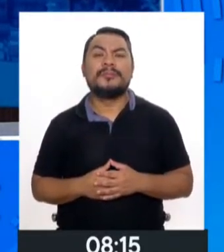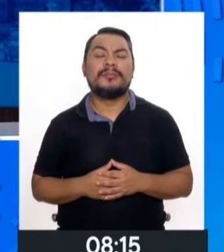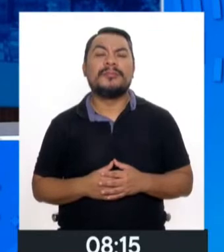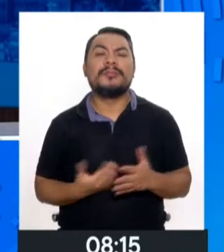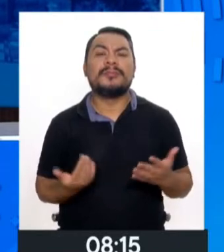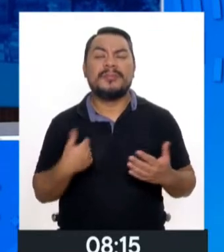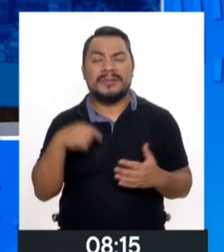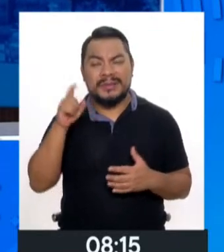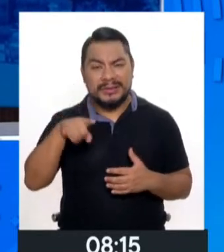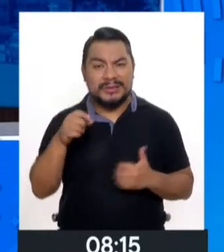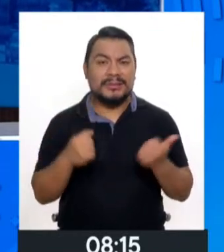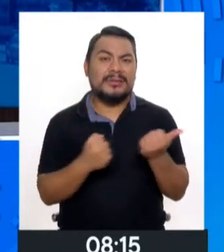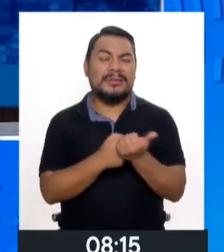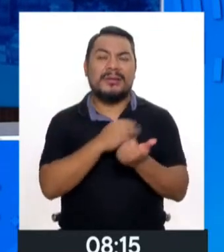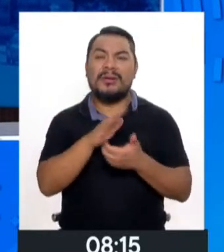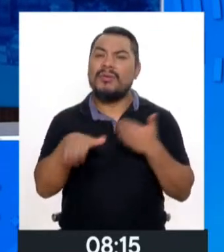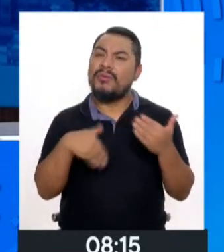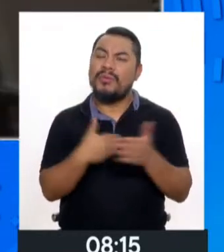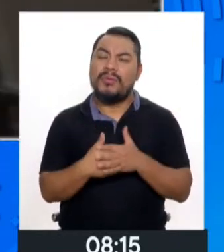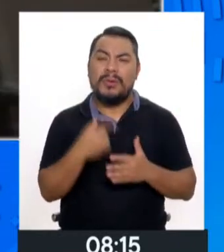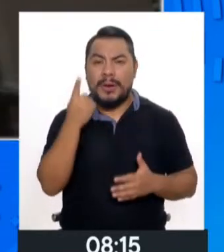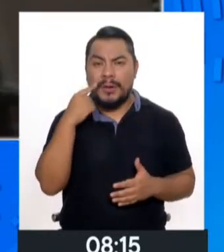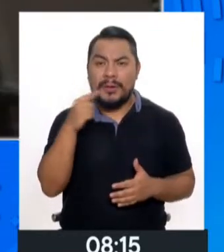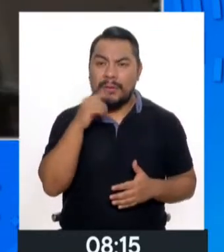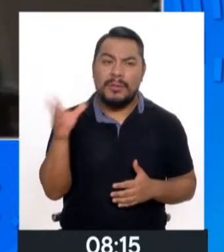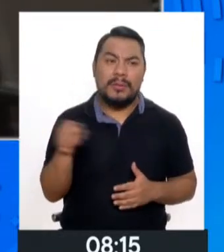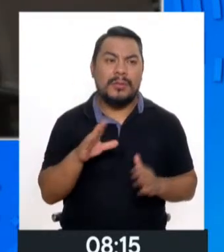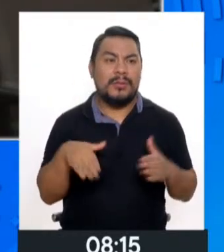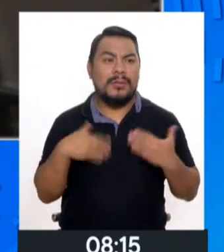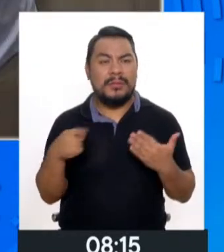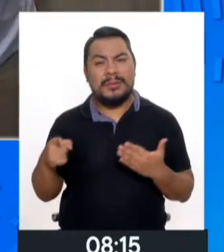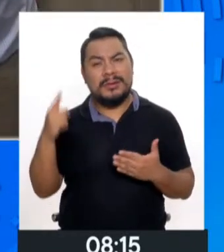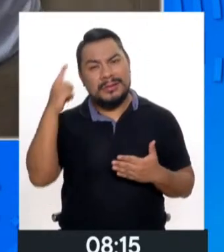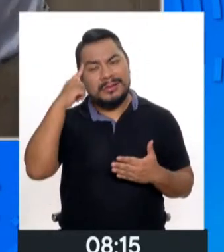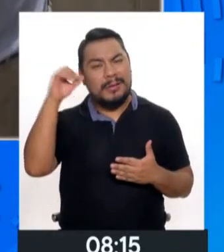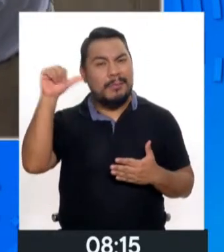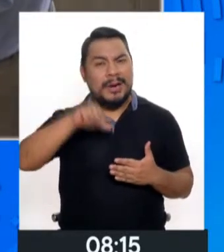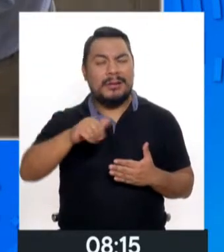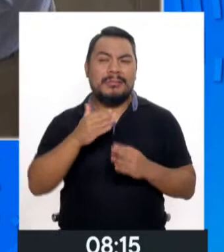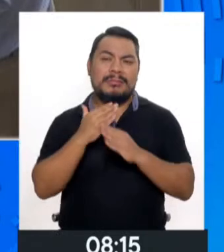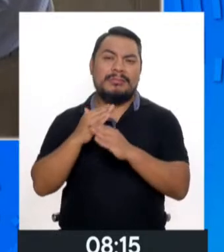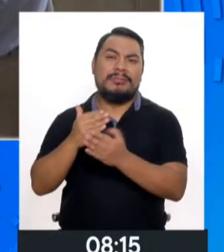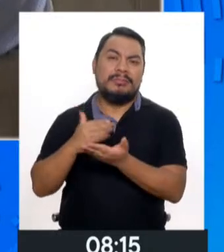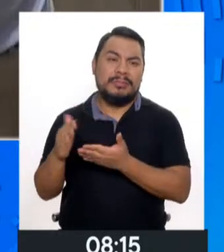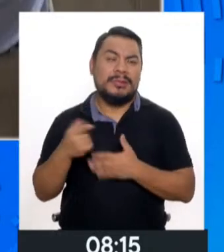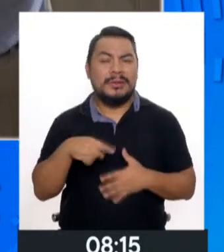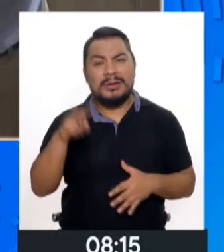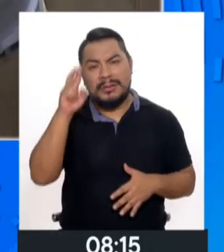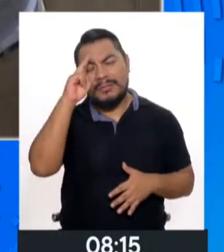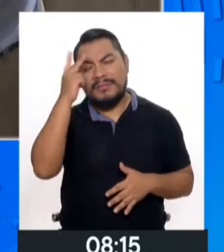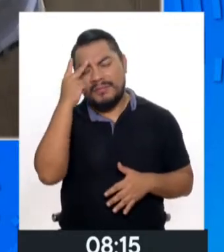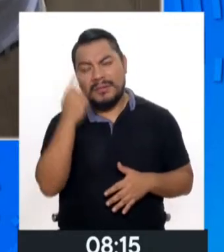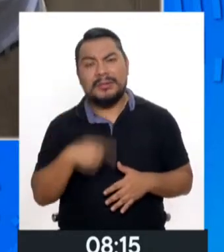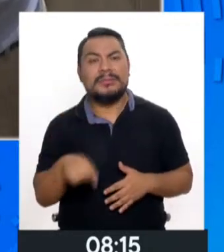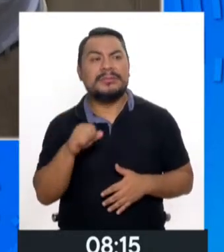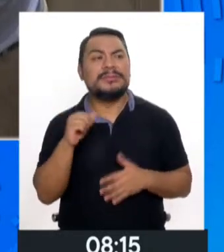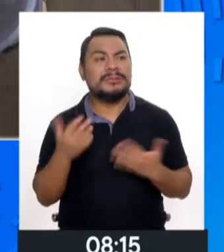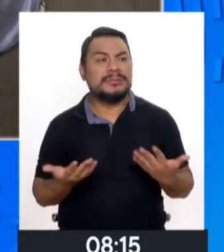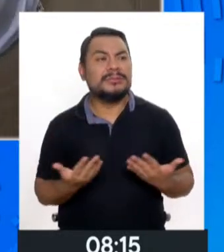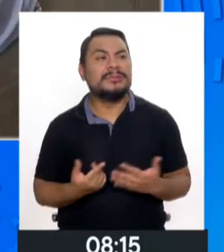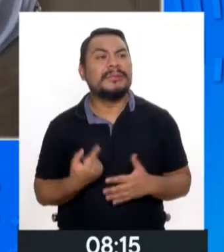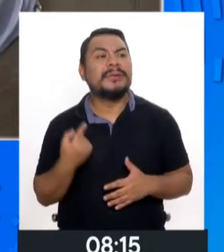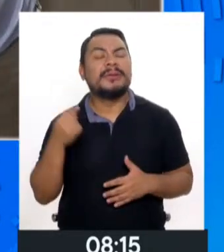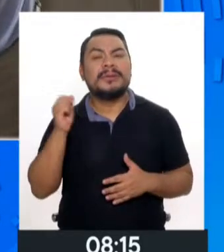Requerimos el apoyo de todas y todos para poder eliminar esos estereotipos de género que confunden, que crean una